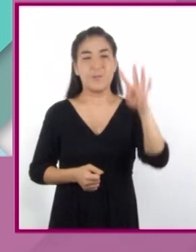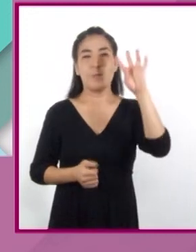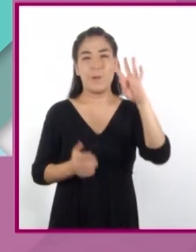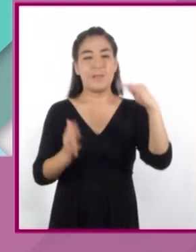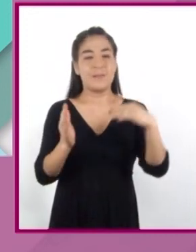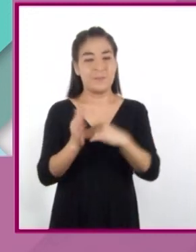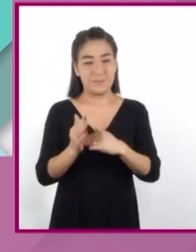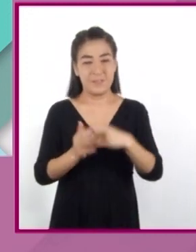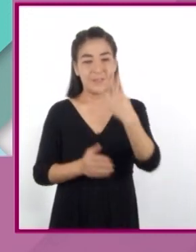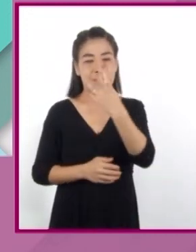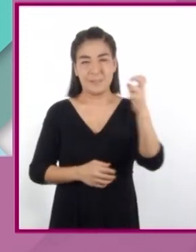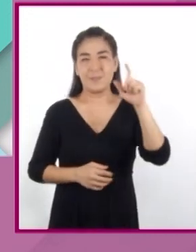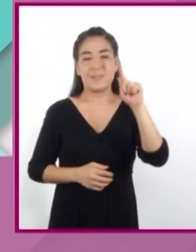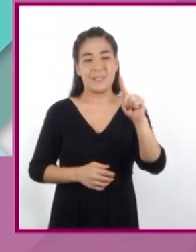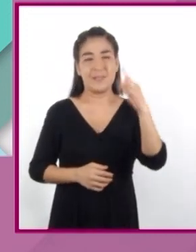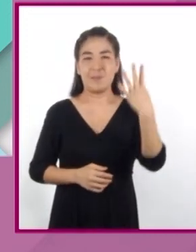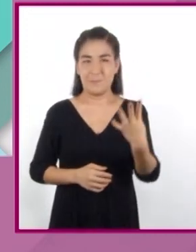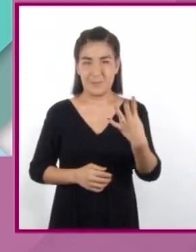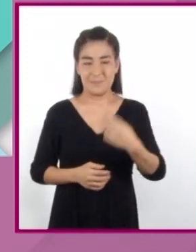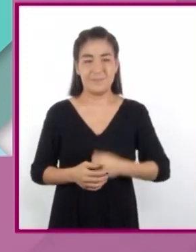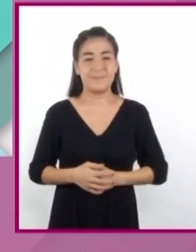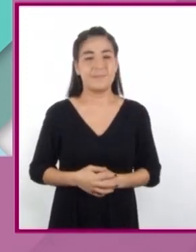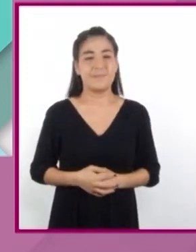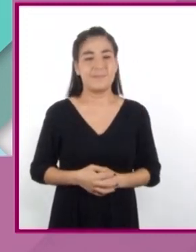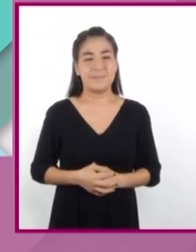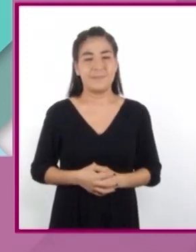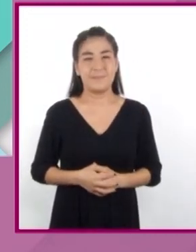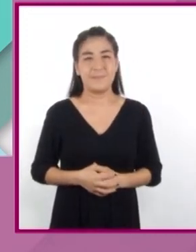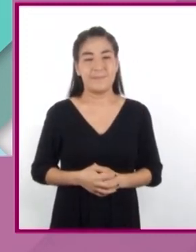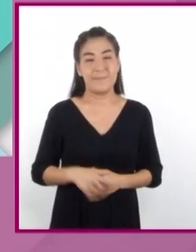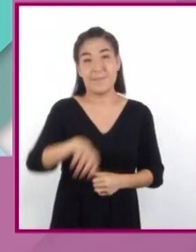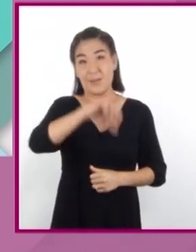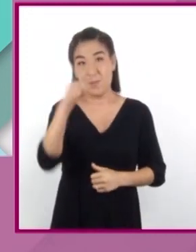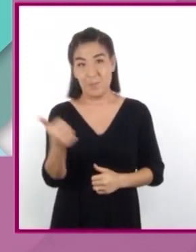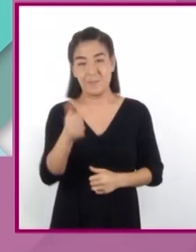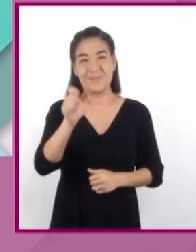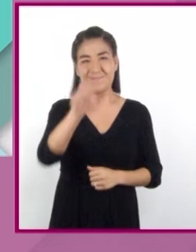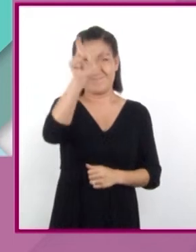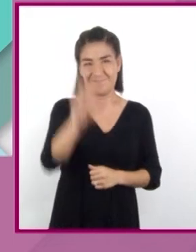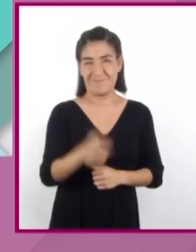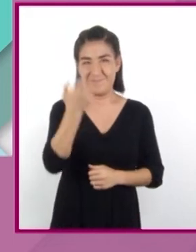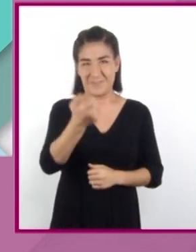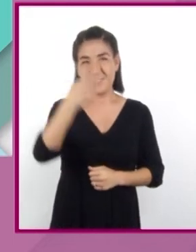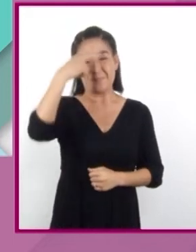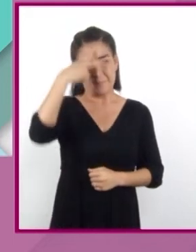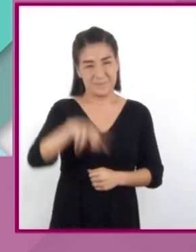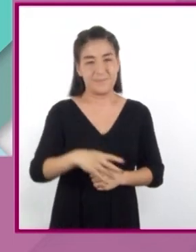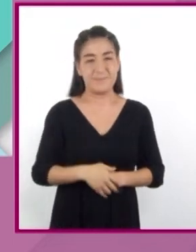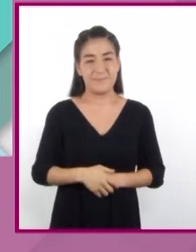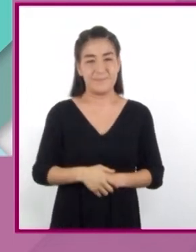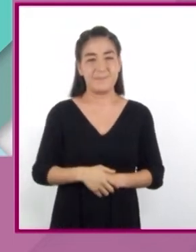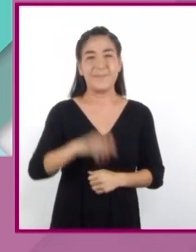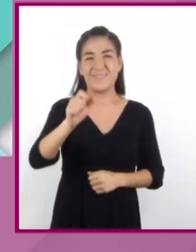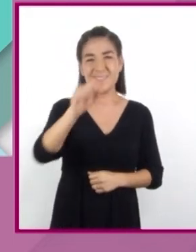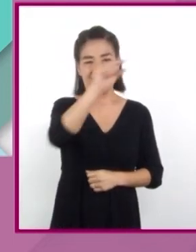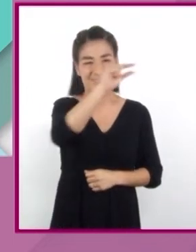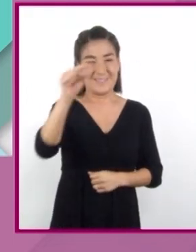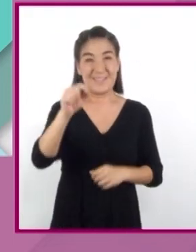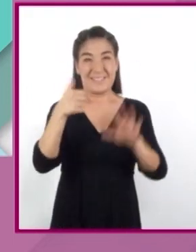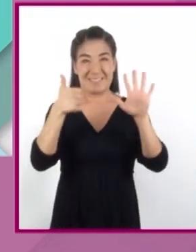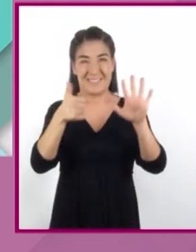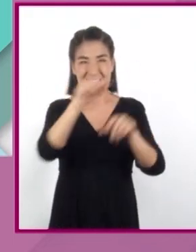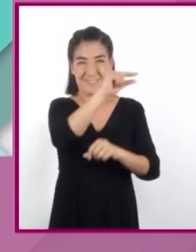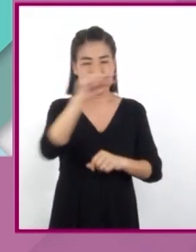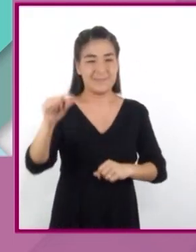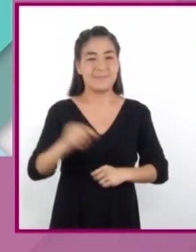y 4,374. En la columna de pesos mexicanos, en la fila del 6 anotamos